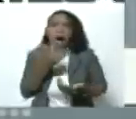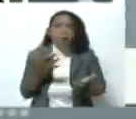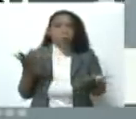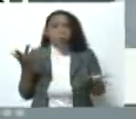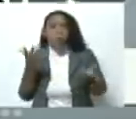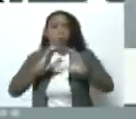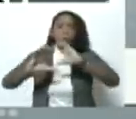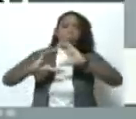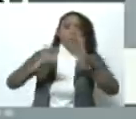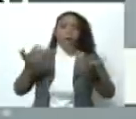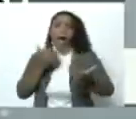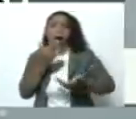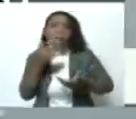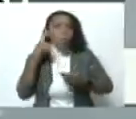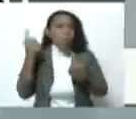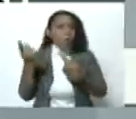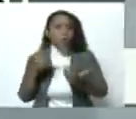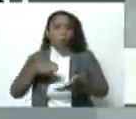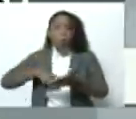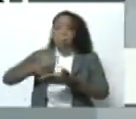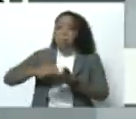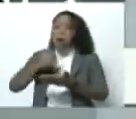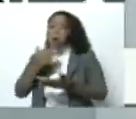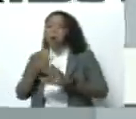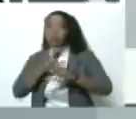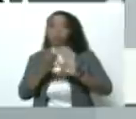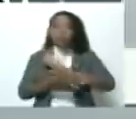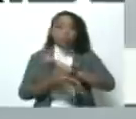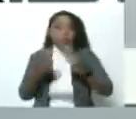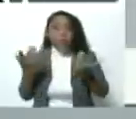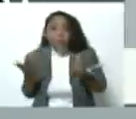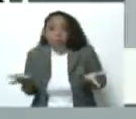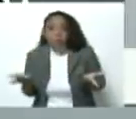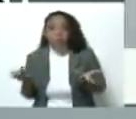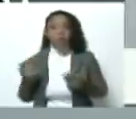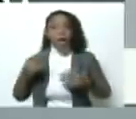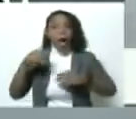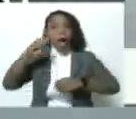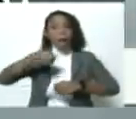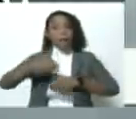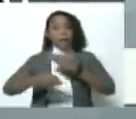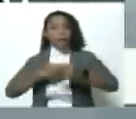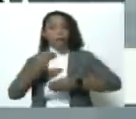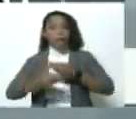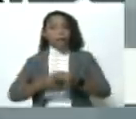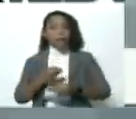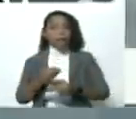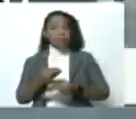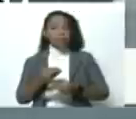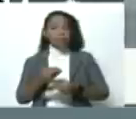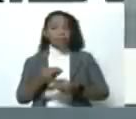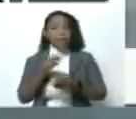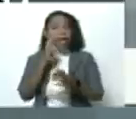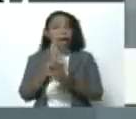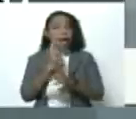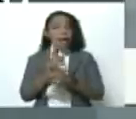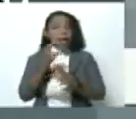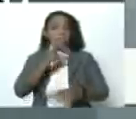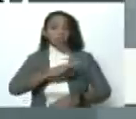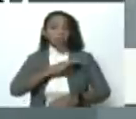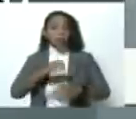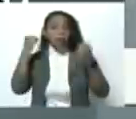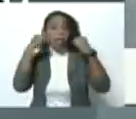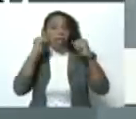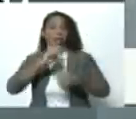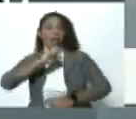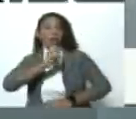de comunicación o fueron constataciones ellos sobre el terreno. Es decir, que el hecho que aquí se produjo las redes sociales para practicar el